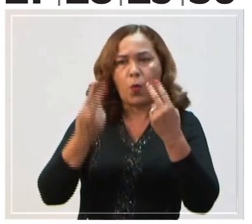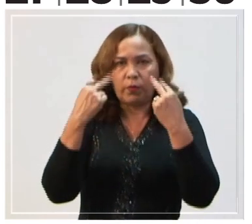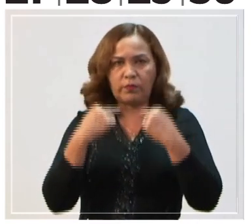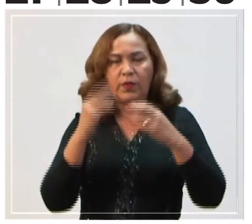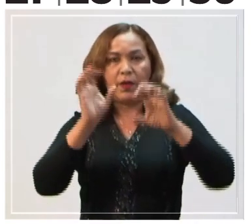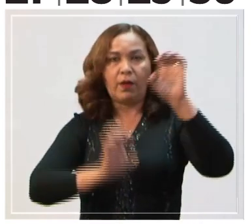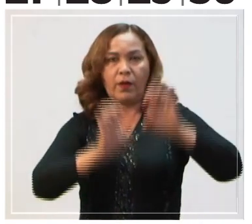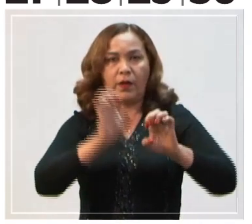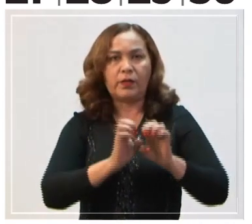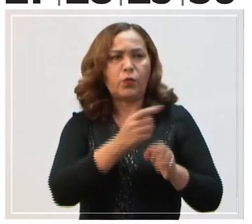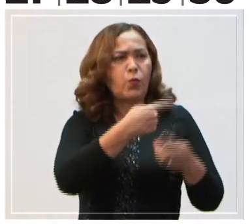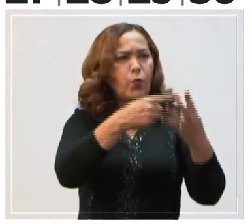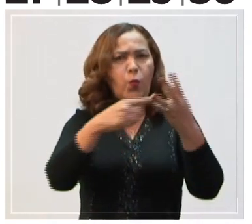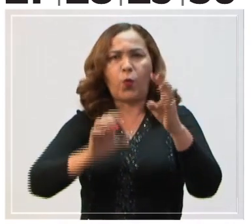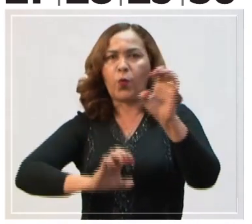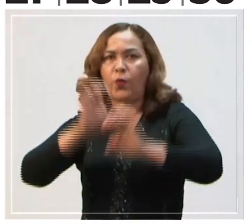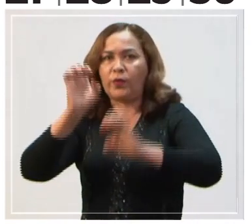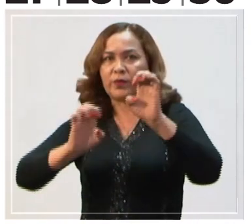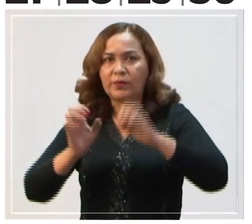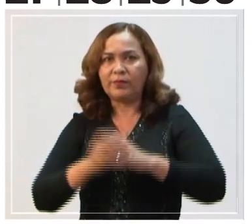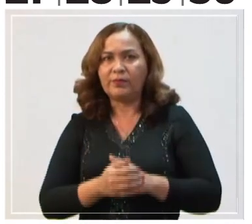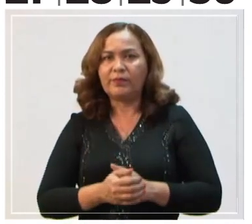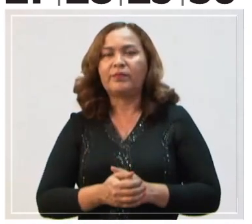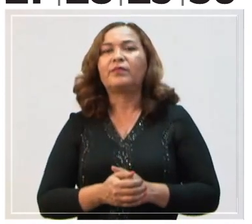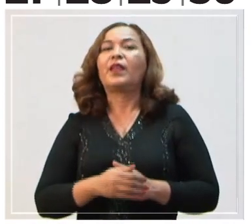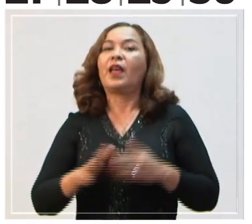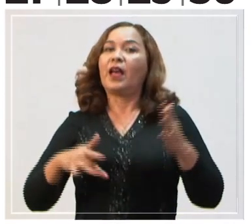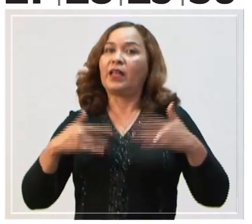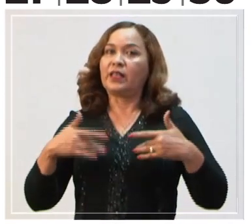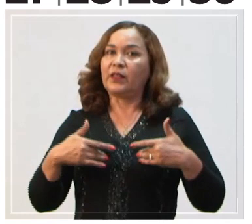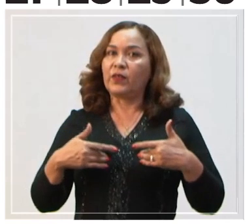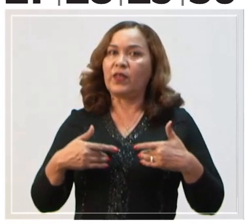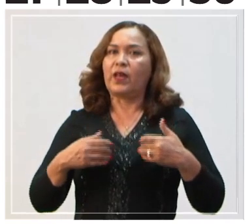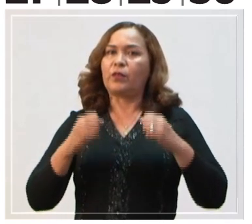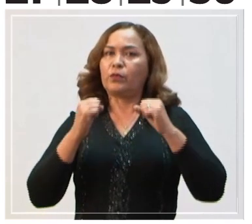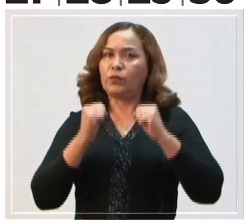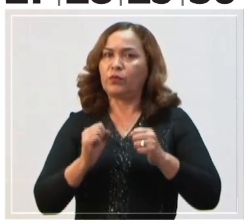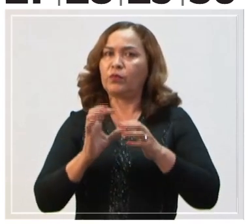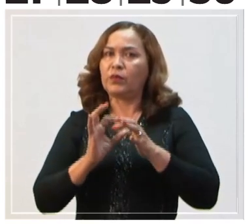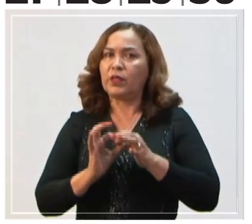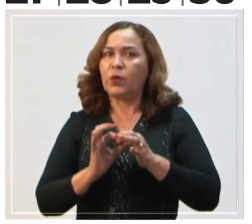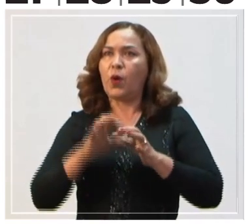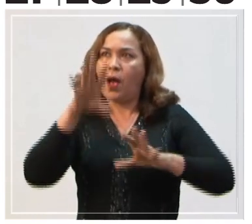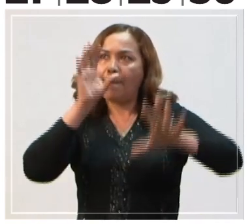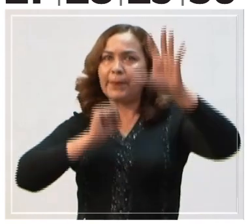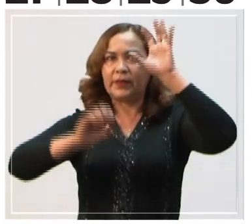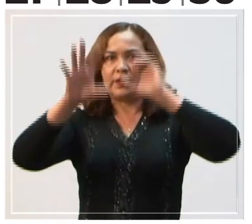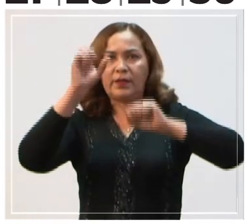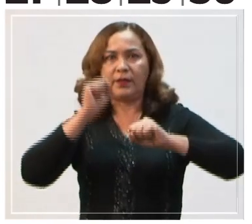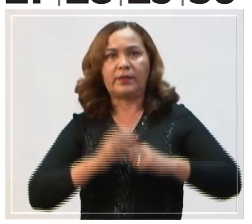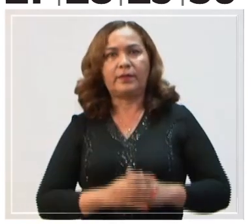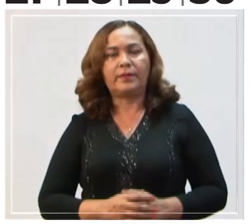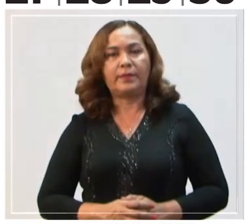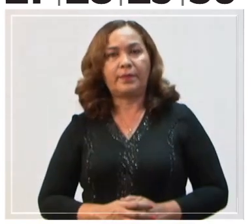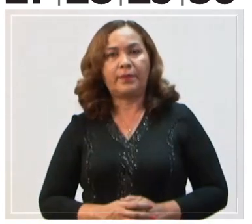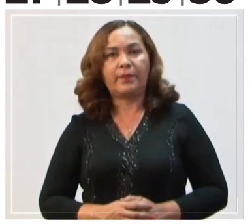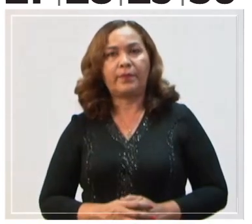Coevaluación, Heteroevaluación, Actividades de Consolidación de los Aprendizajes.